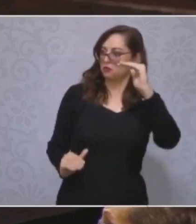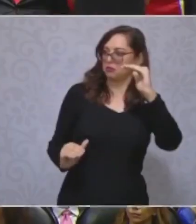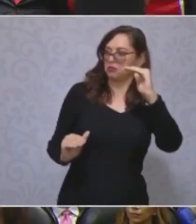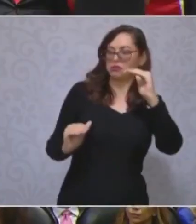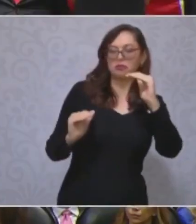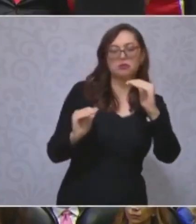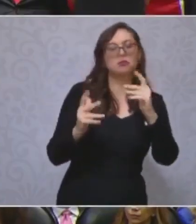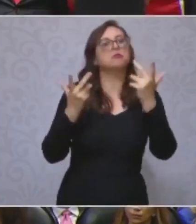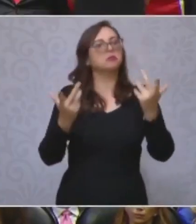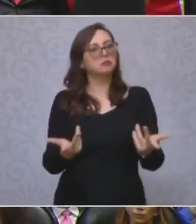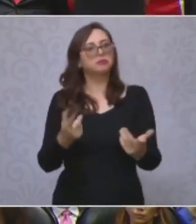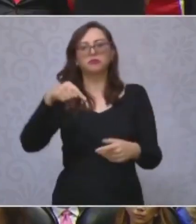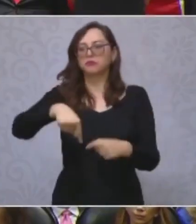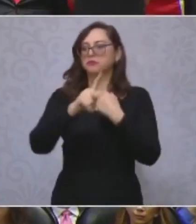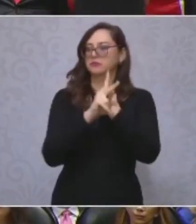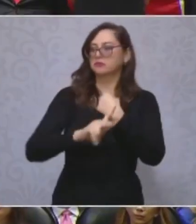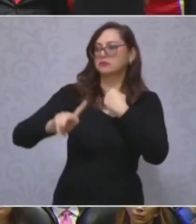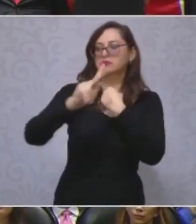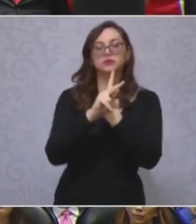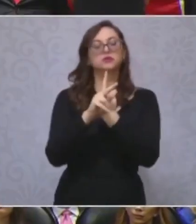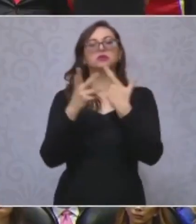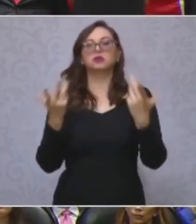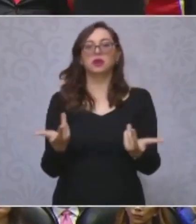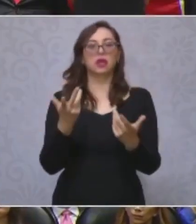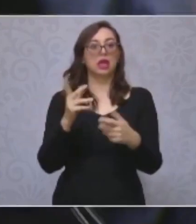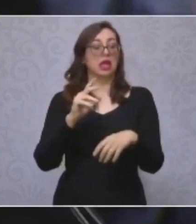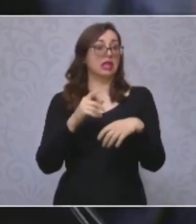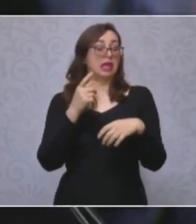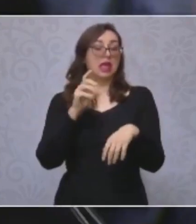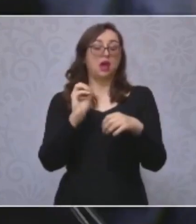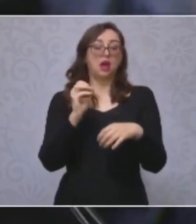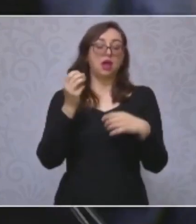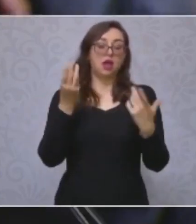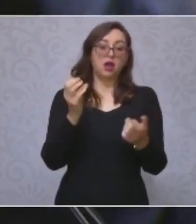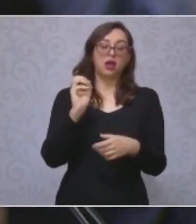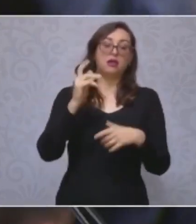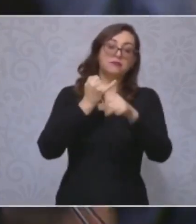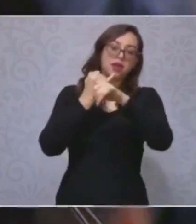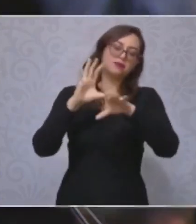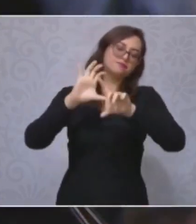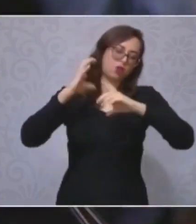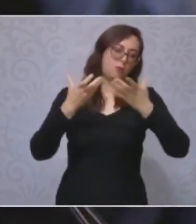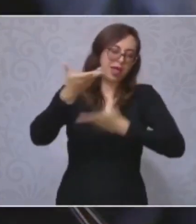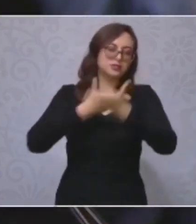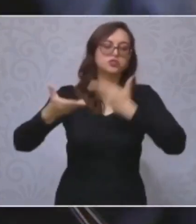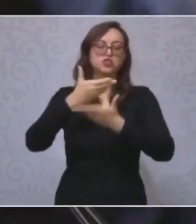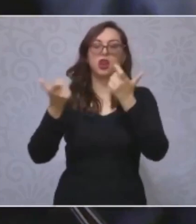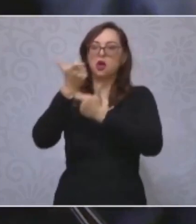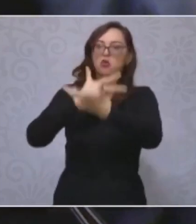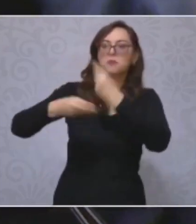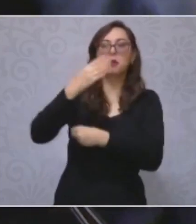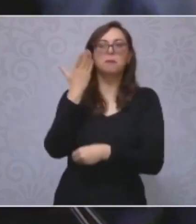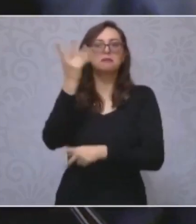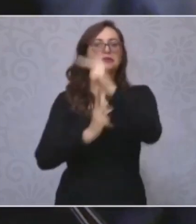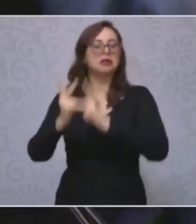¿Cómo es que somos de los países de la Organización para la Cooperación y el Desarrollo Económico menos endeudados y con una